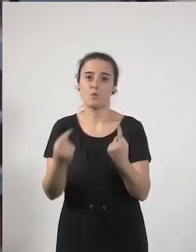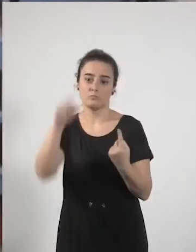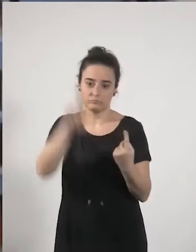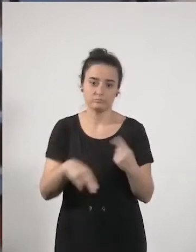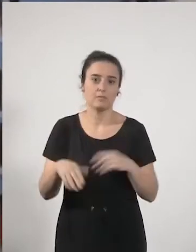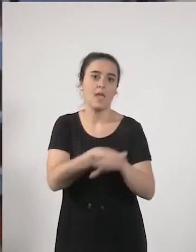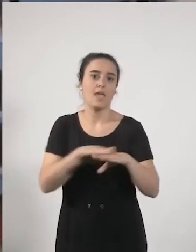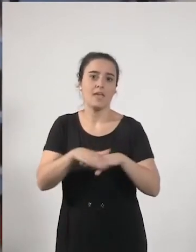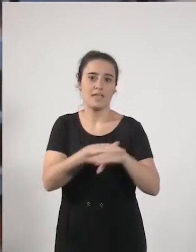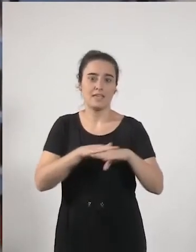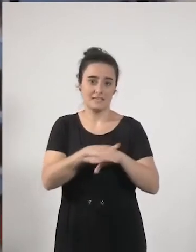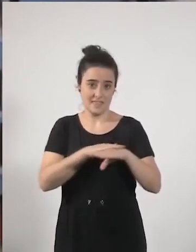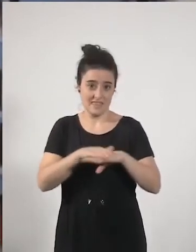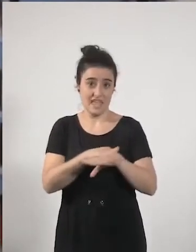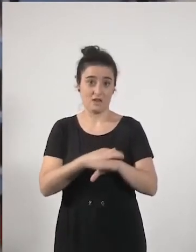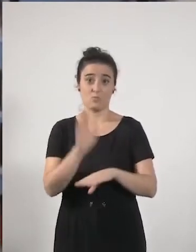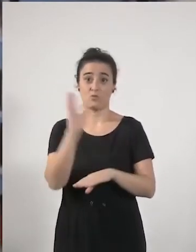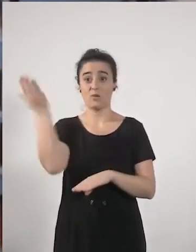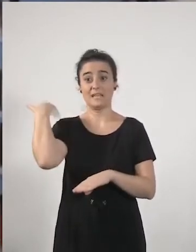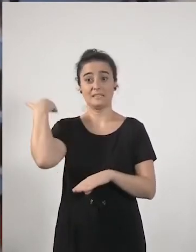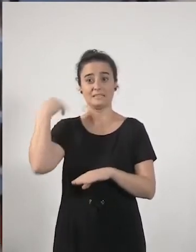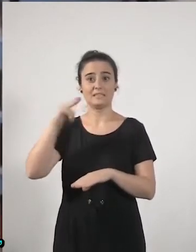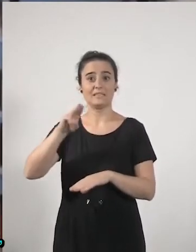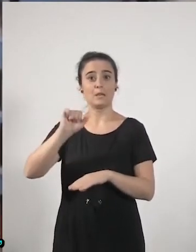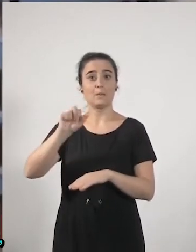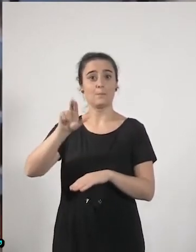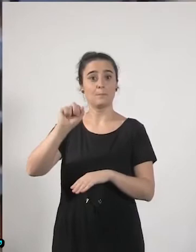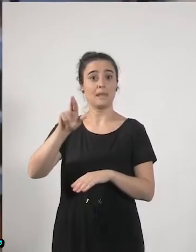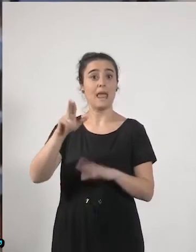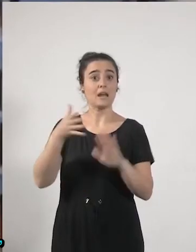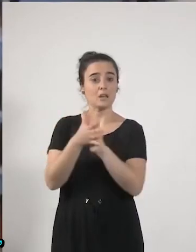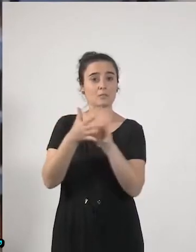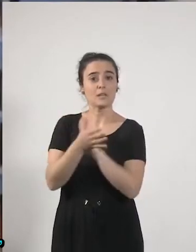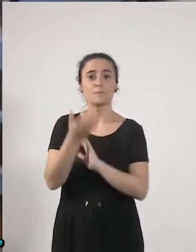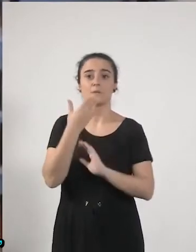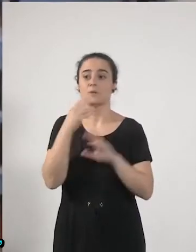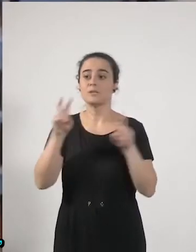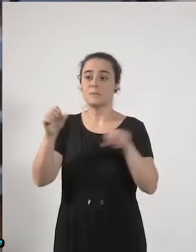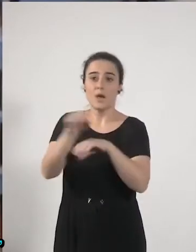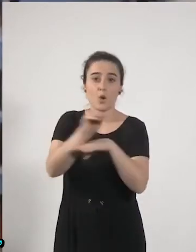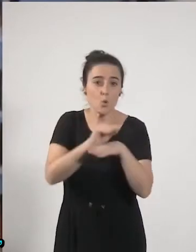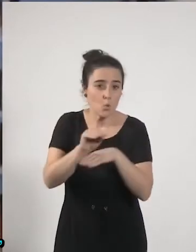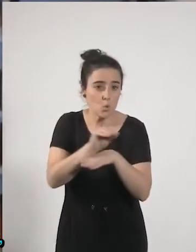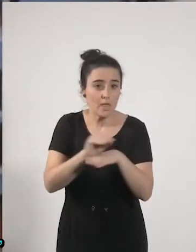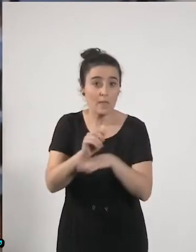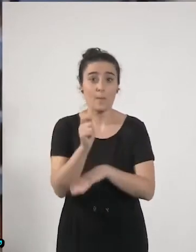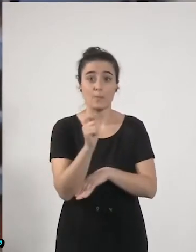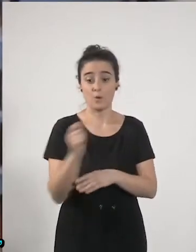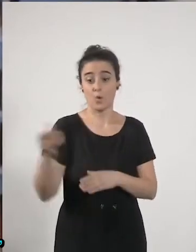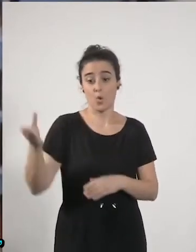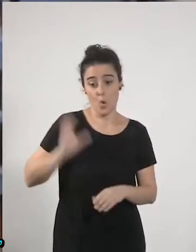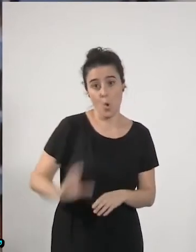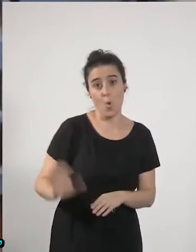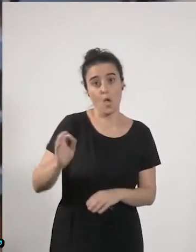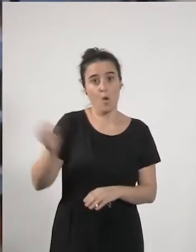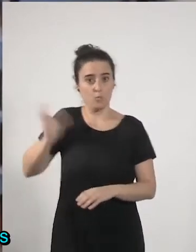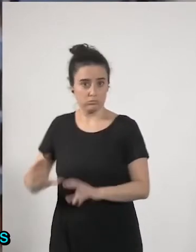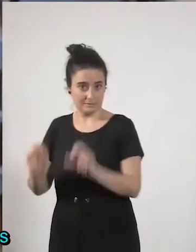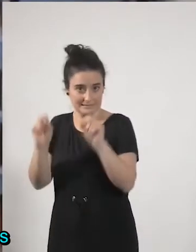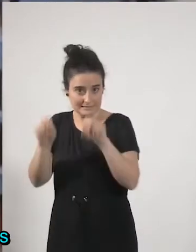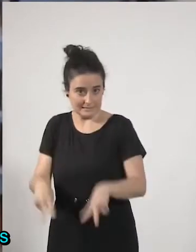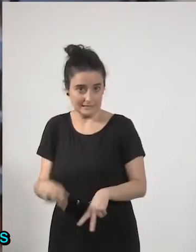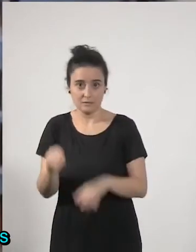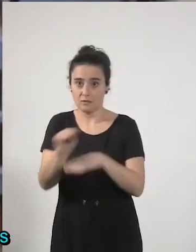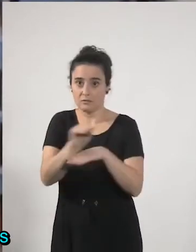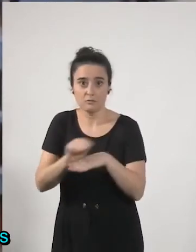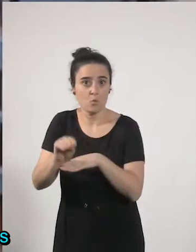fundamentalmente, como ha comentado antes Pilar, los trabajos de cuidados tanto pagados como no pagados que